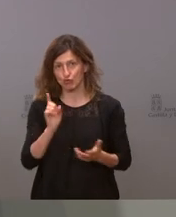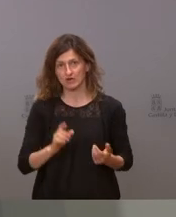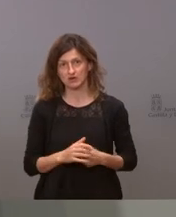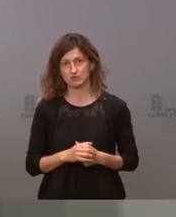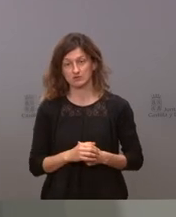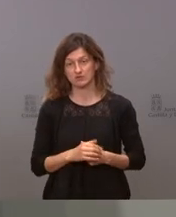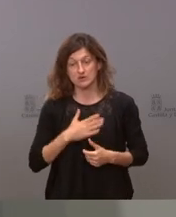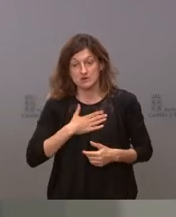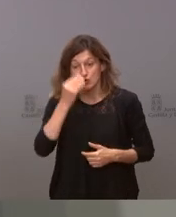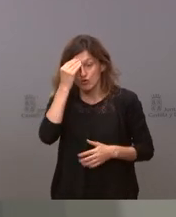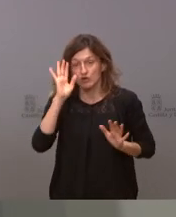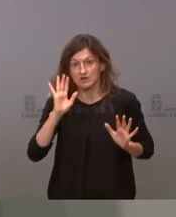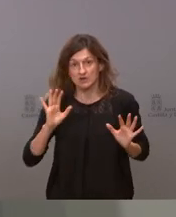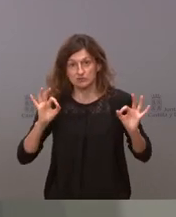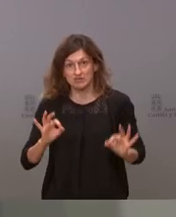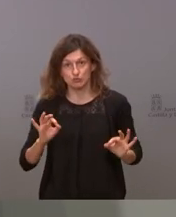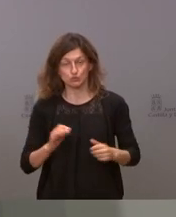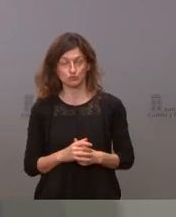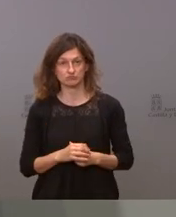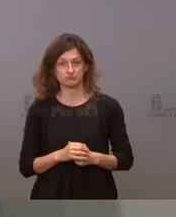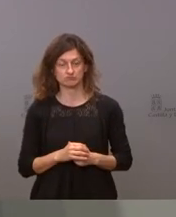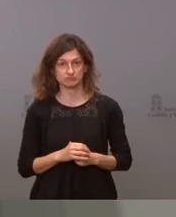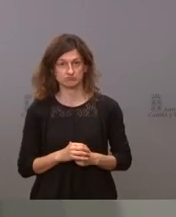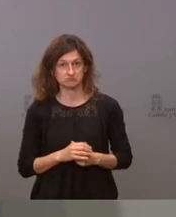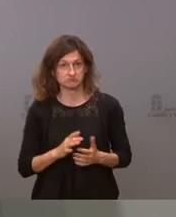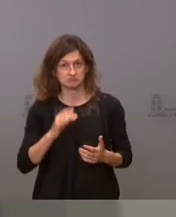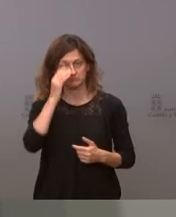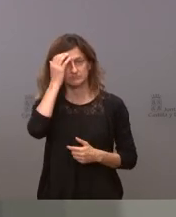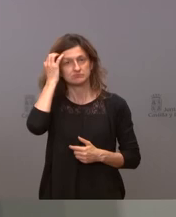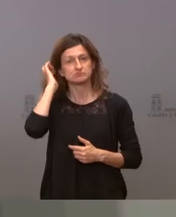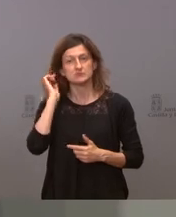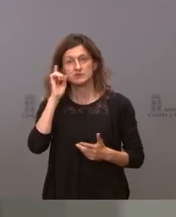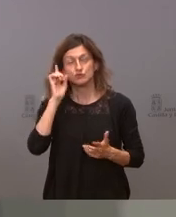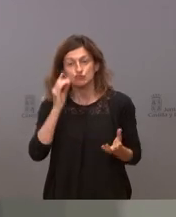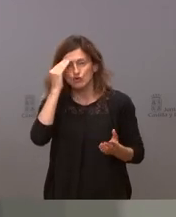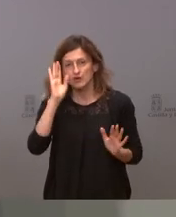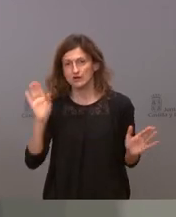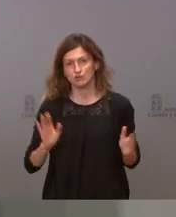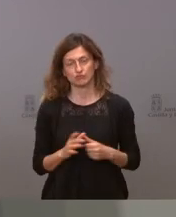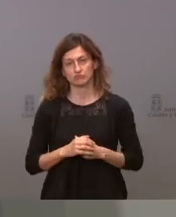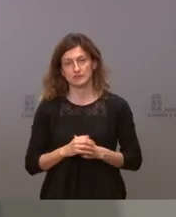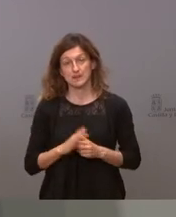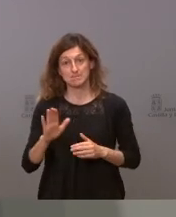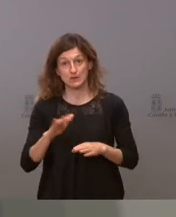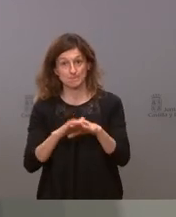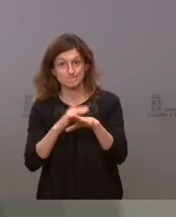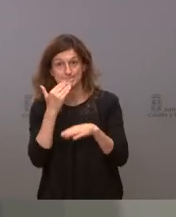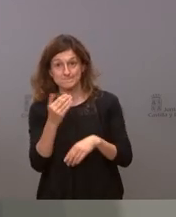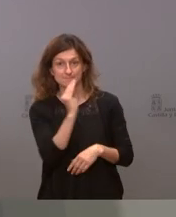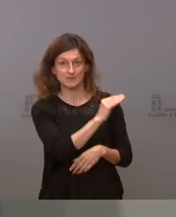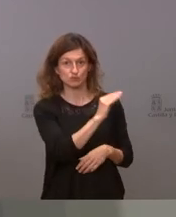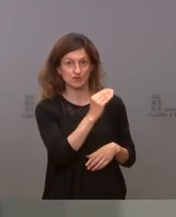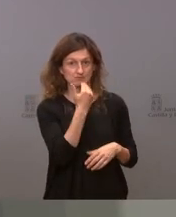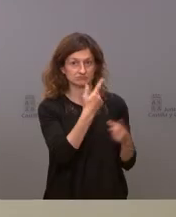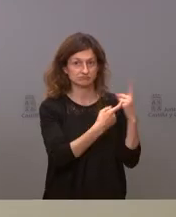no creo que esto es exactamente lo que vaya a ocurrir no creo que sea así pero déjame que lo consulte con la consejería